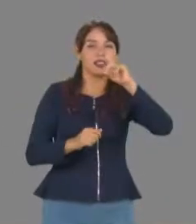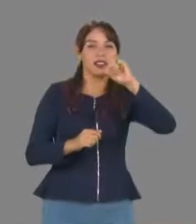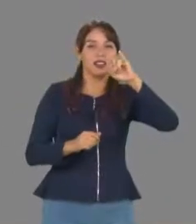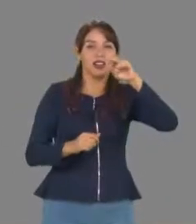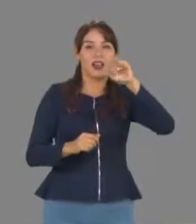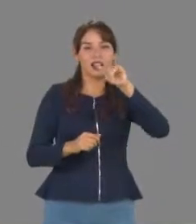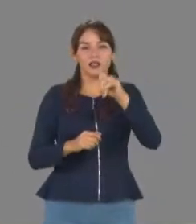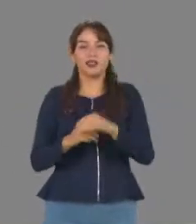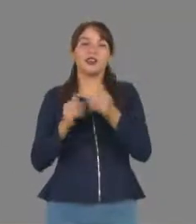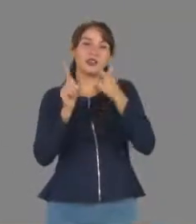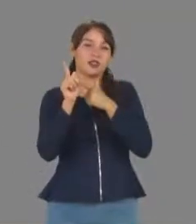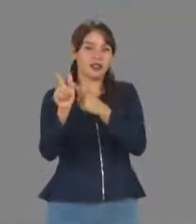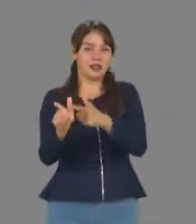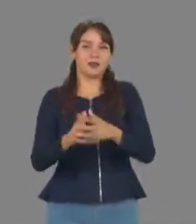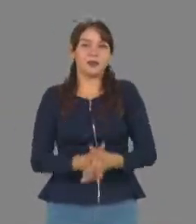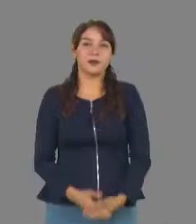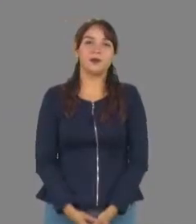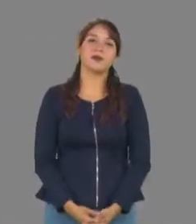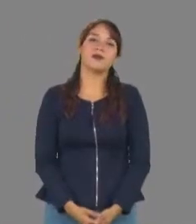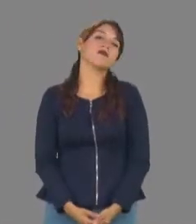nosotros, vamos con los avances.